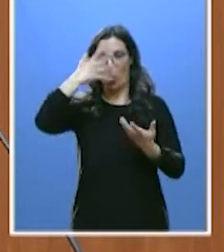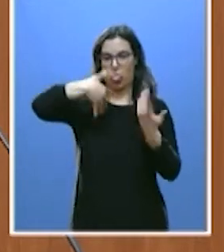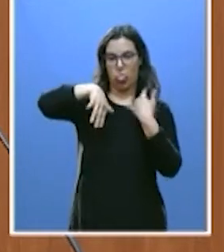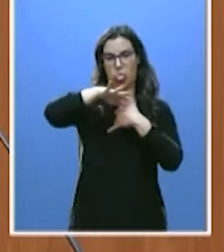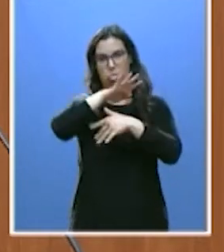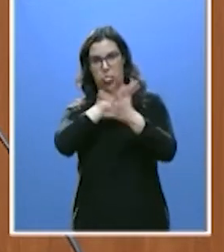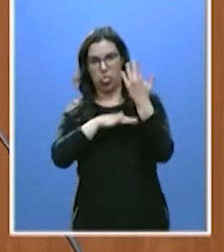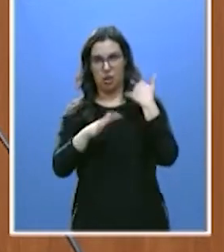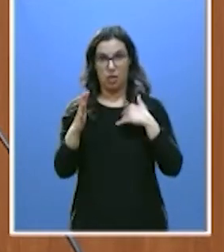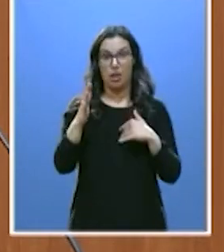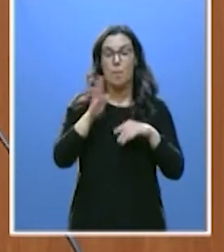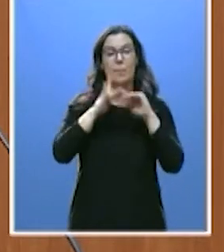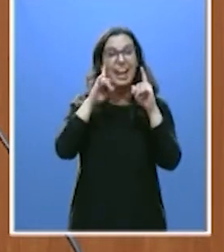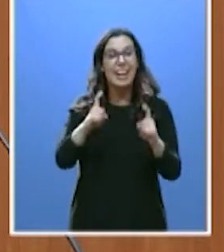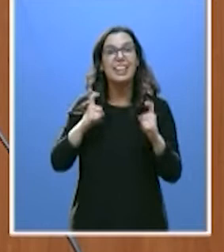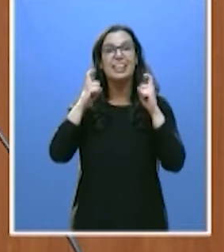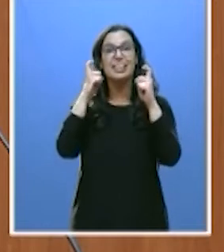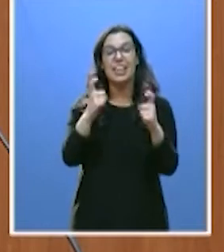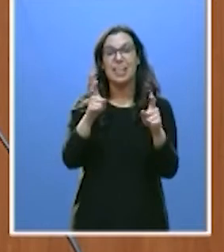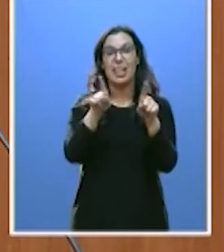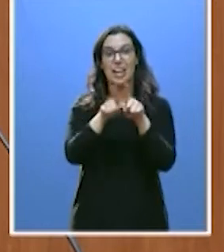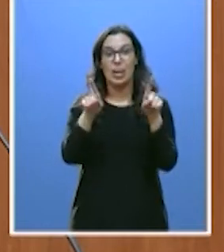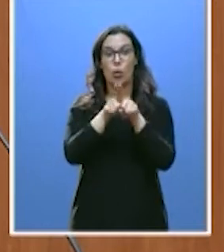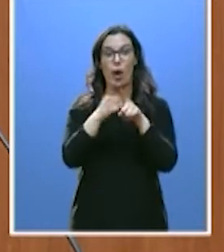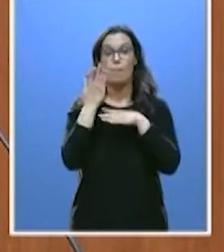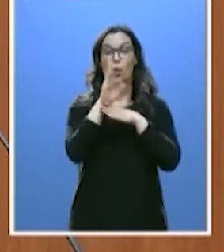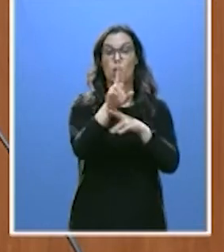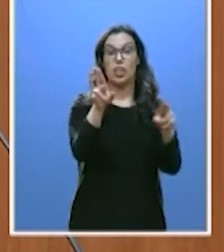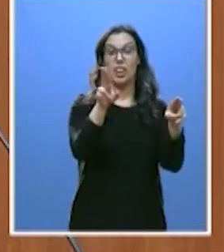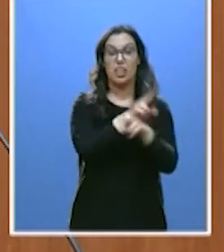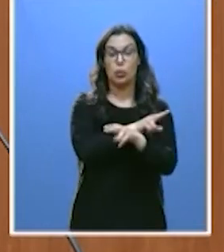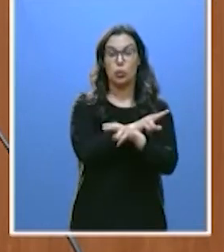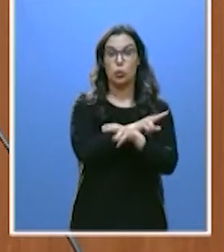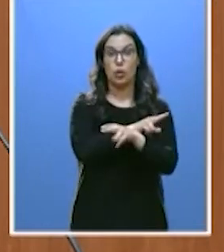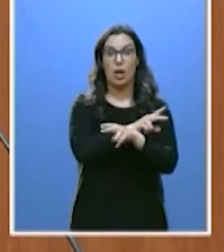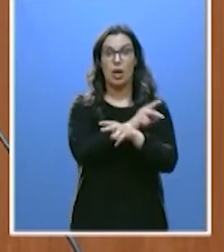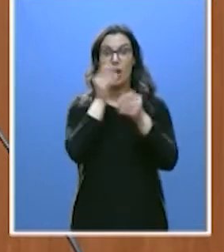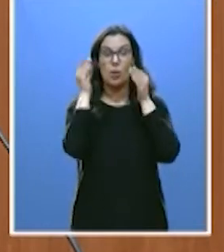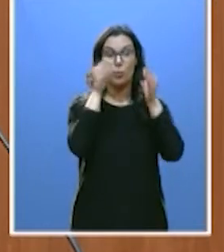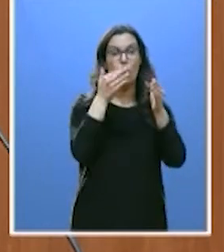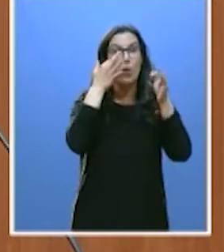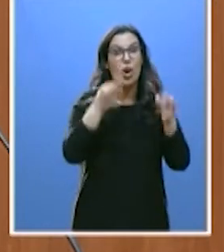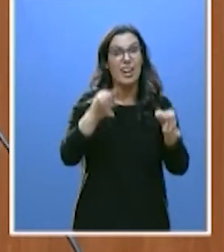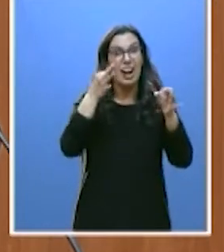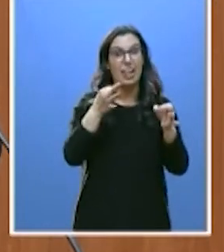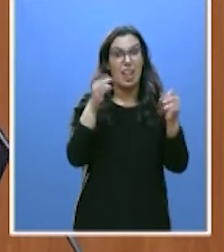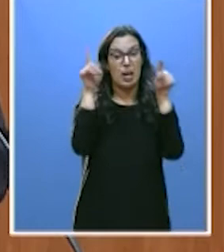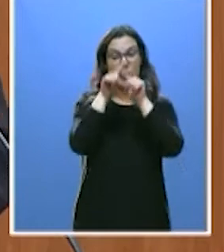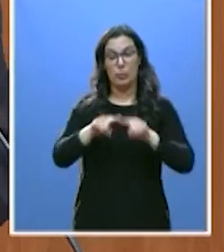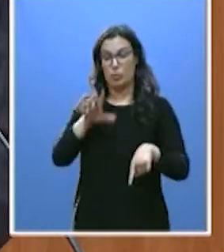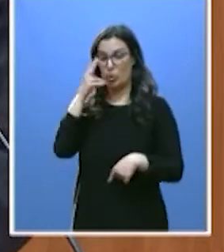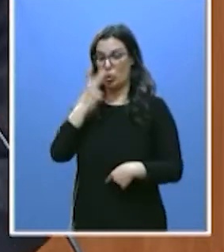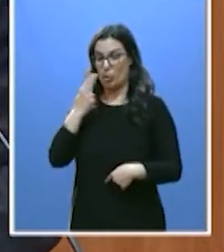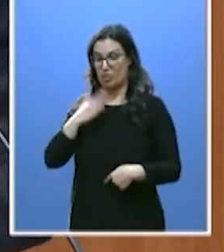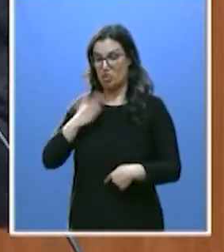para intentar hacer desaparecer, tras la cortina de humo de esta emoción, su incompetencia y su falta de compromiso con esta